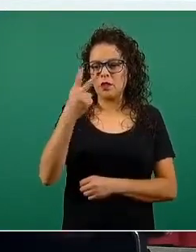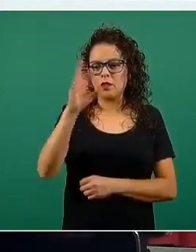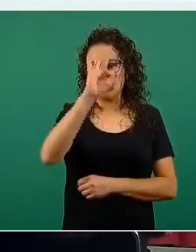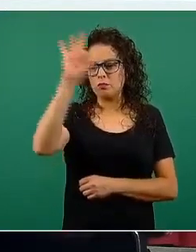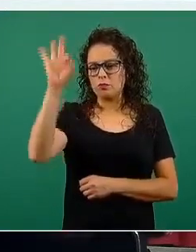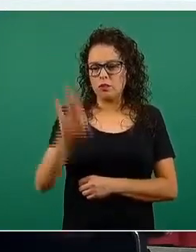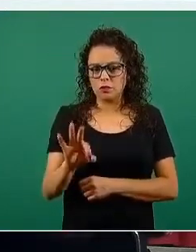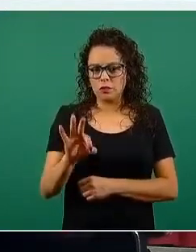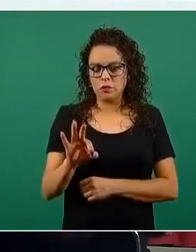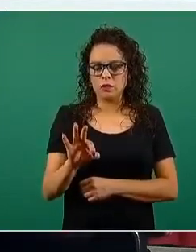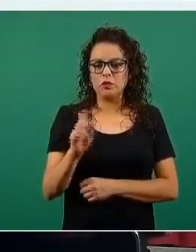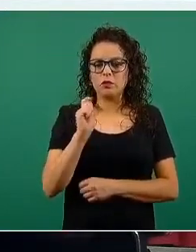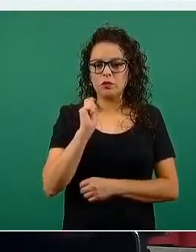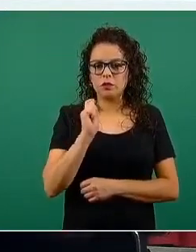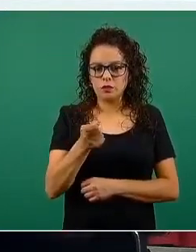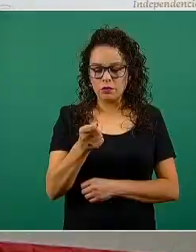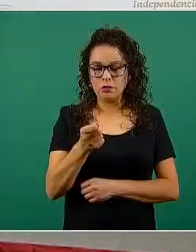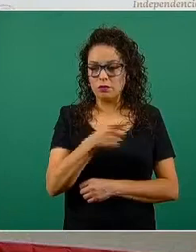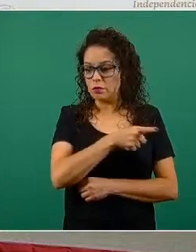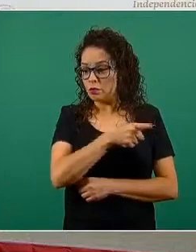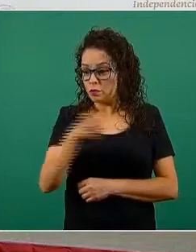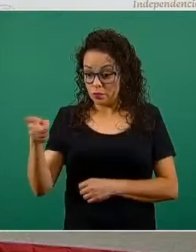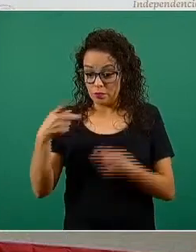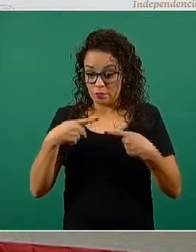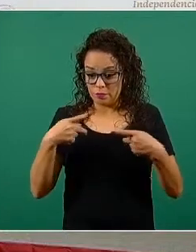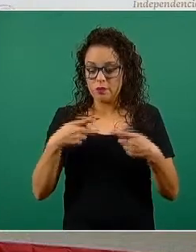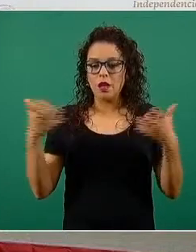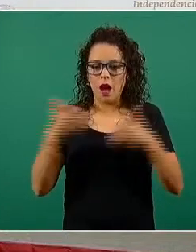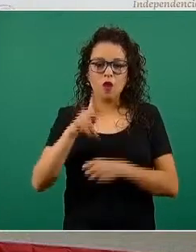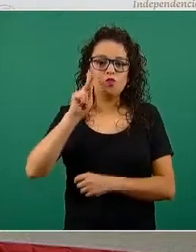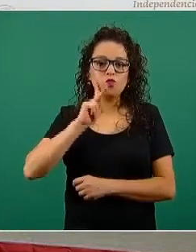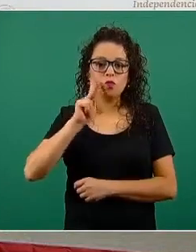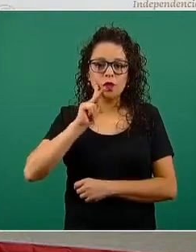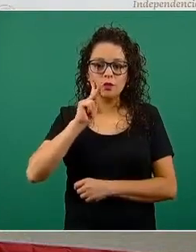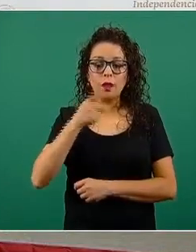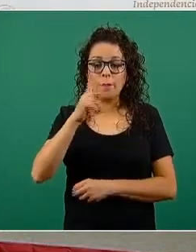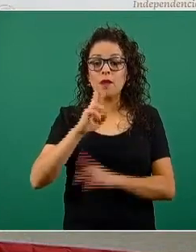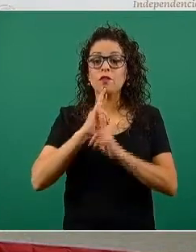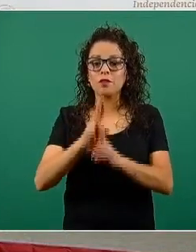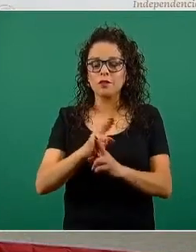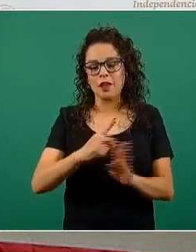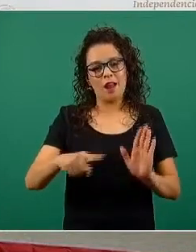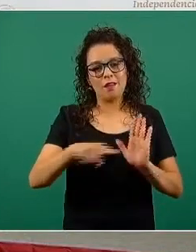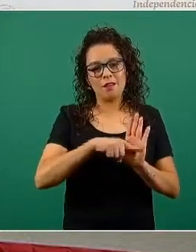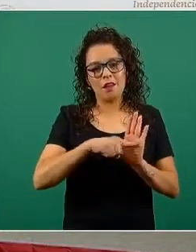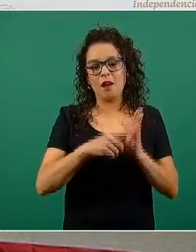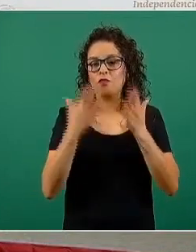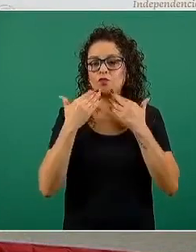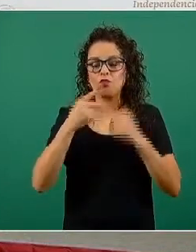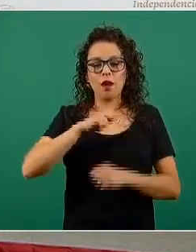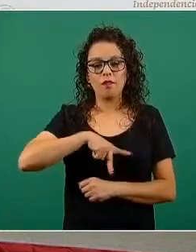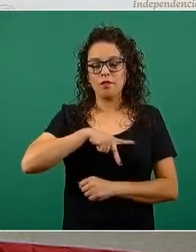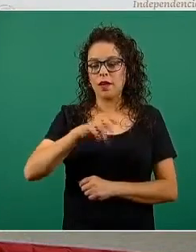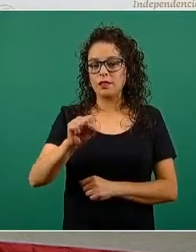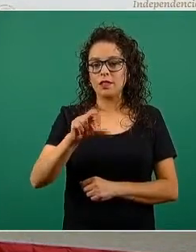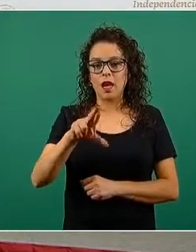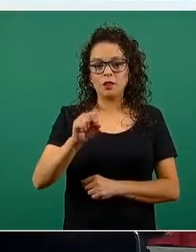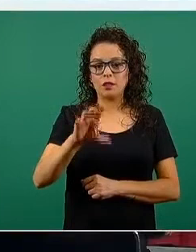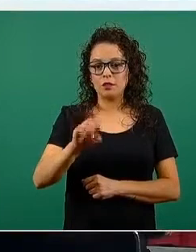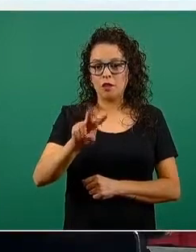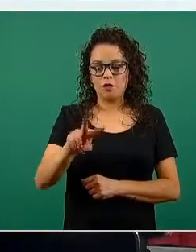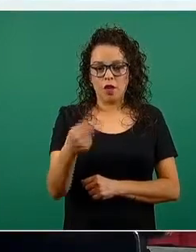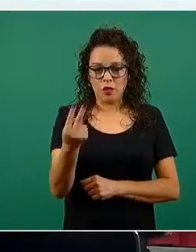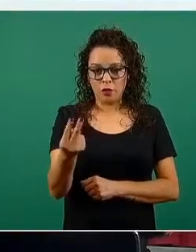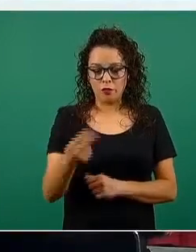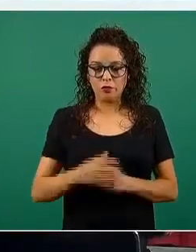de los casos, se les hizo una muestra y salió negativa para el virus SARS-CoV-2. Y aquí tenemos